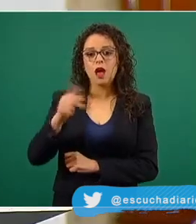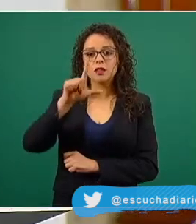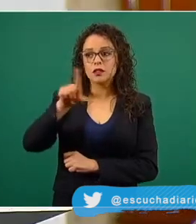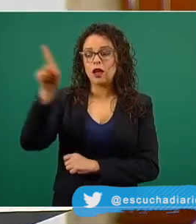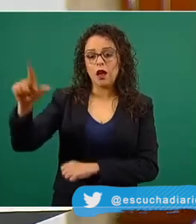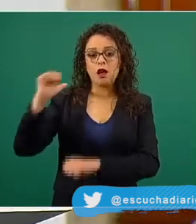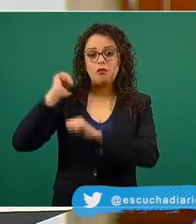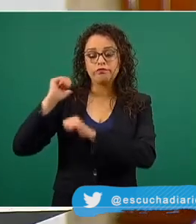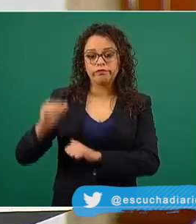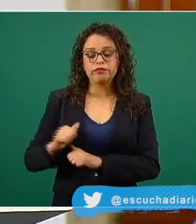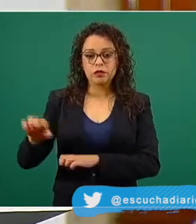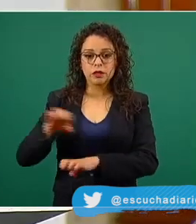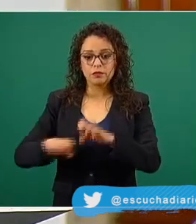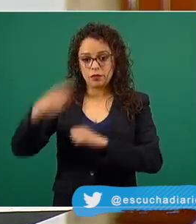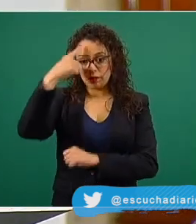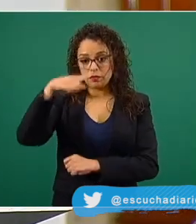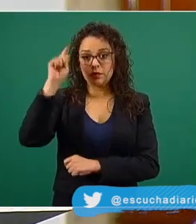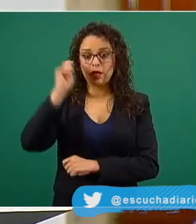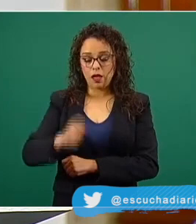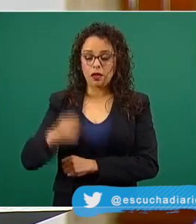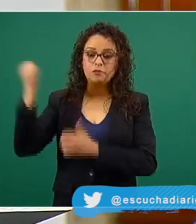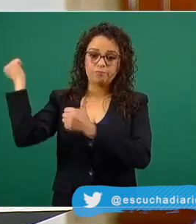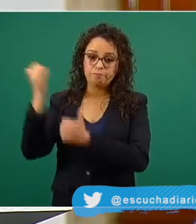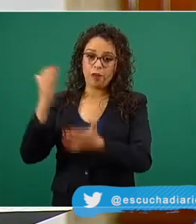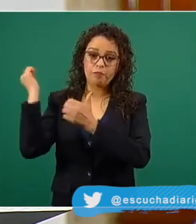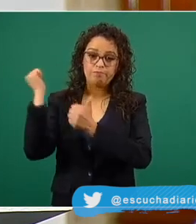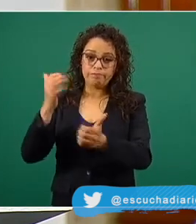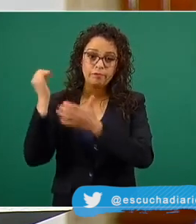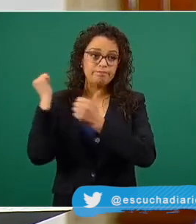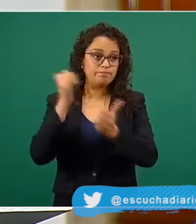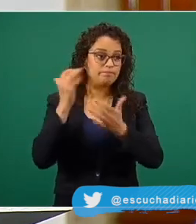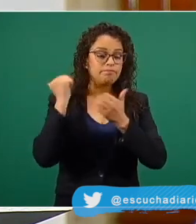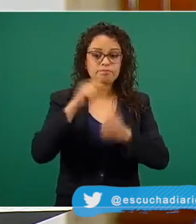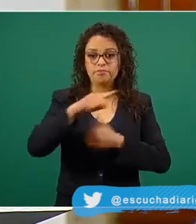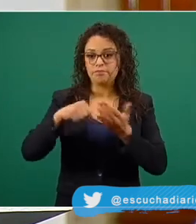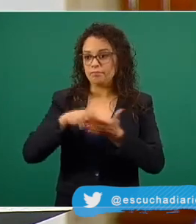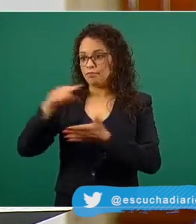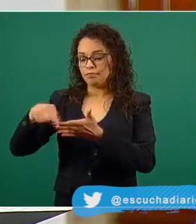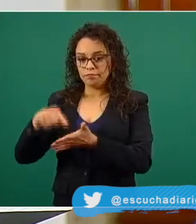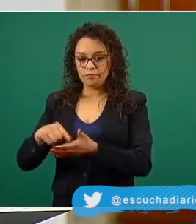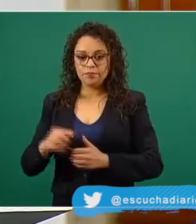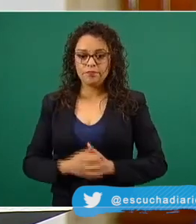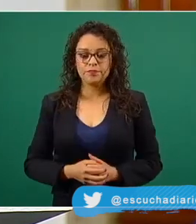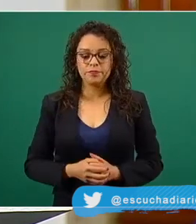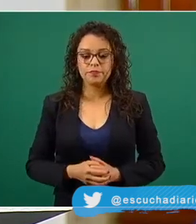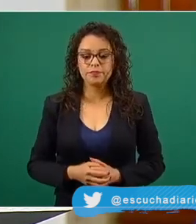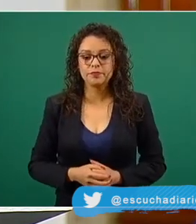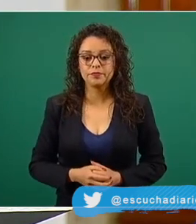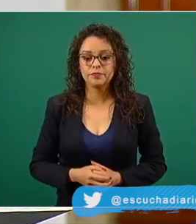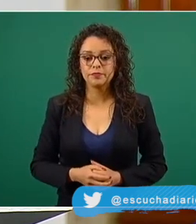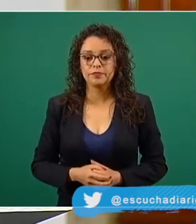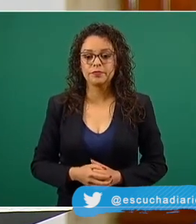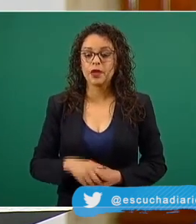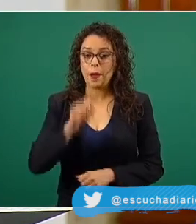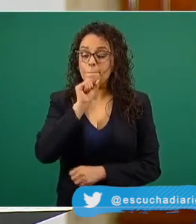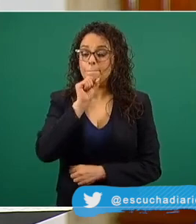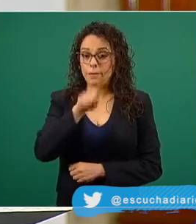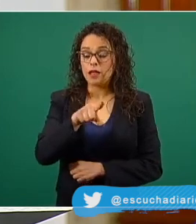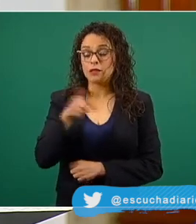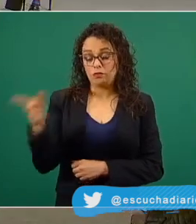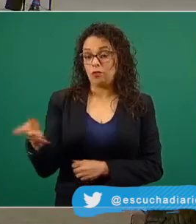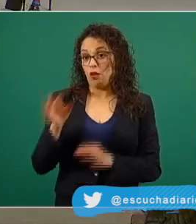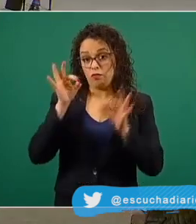encargada de la distribución, que también están actuando con